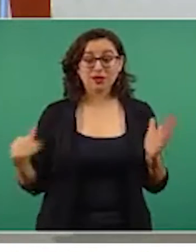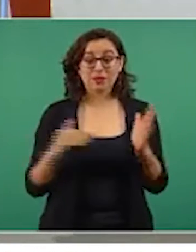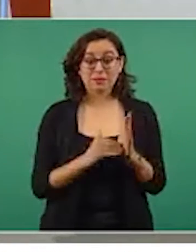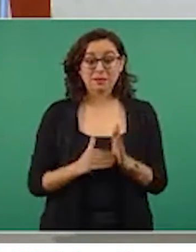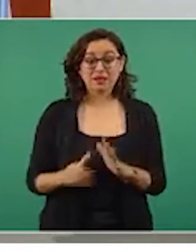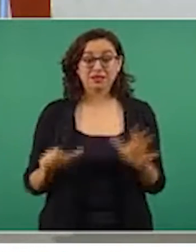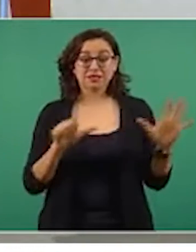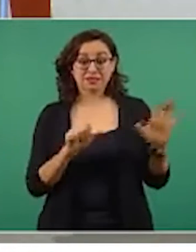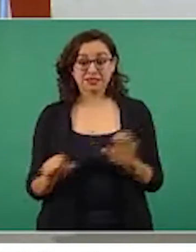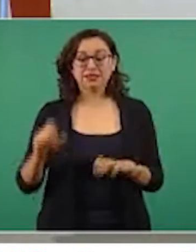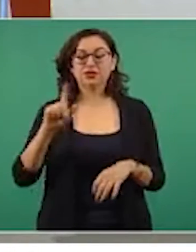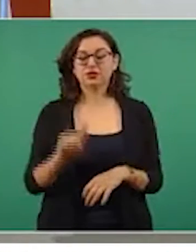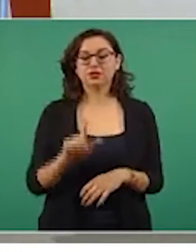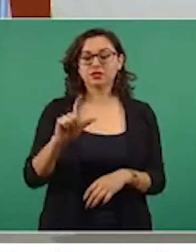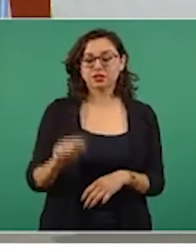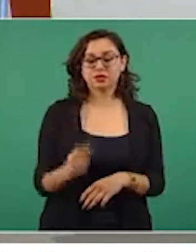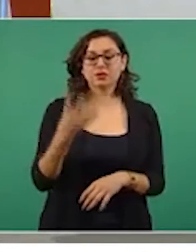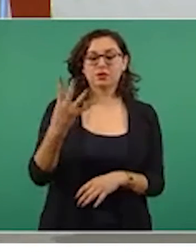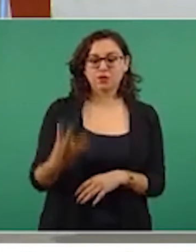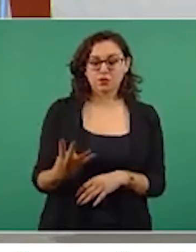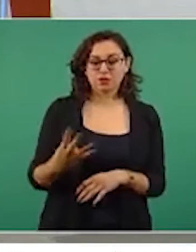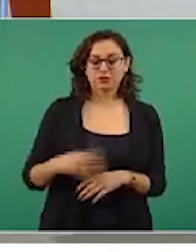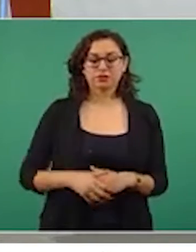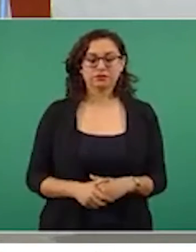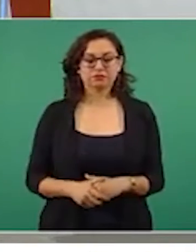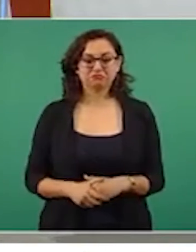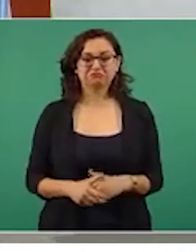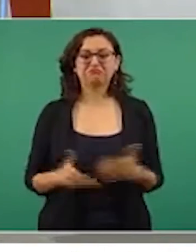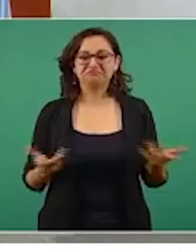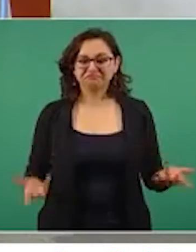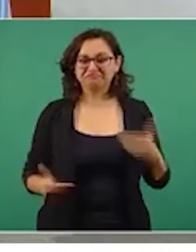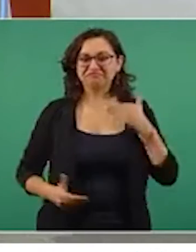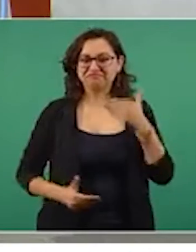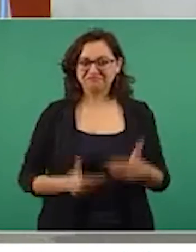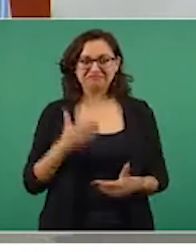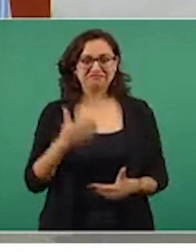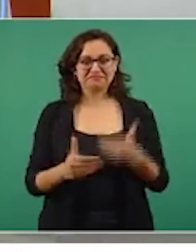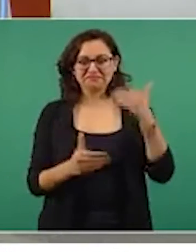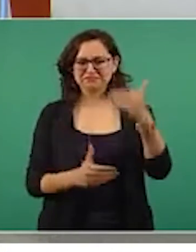seiscientos setenta y cuatro. O sea, vamos muy bien.